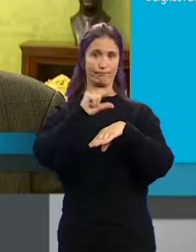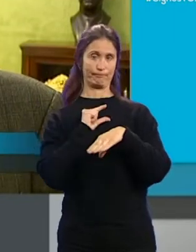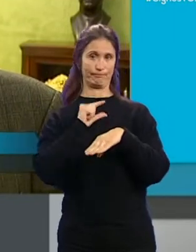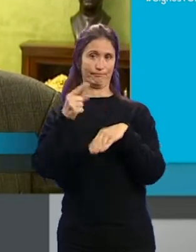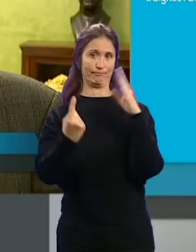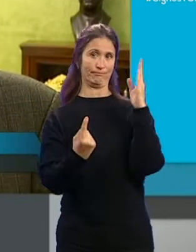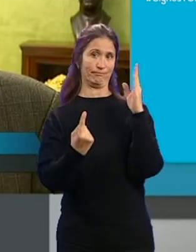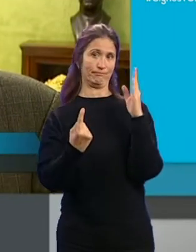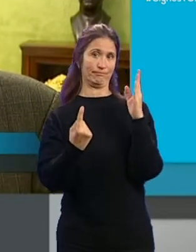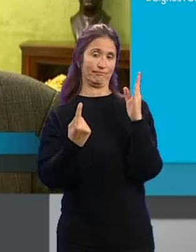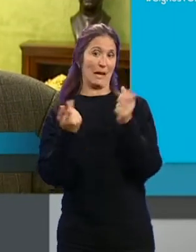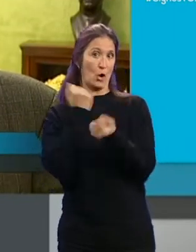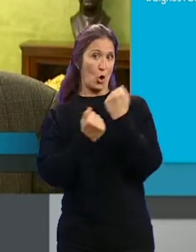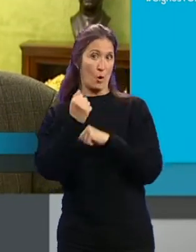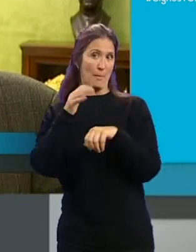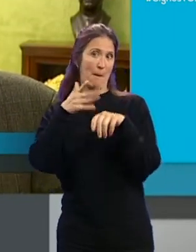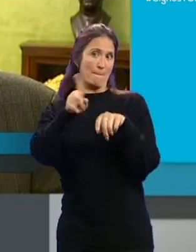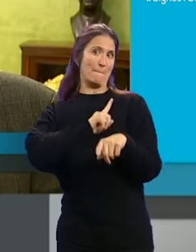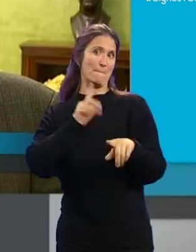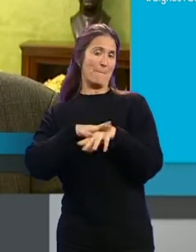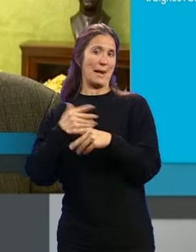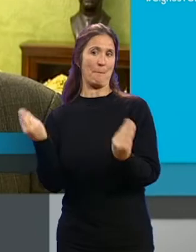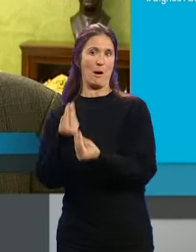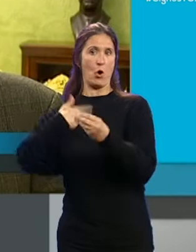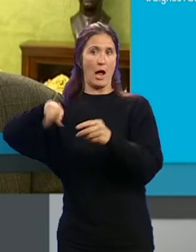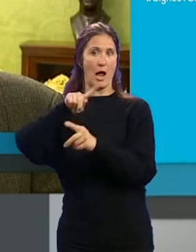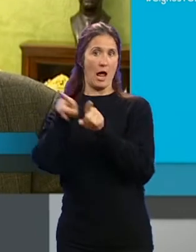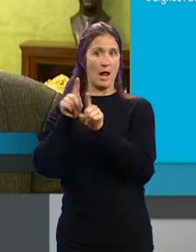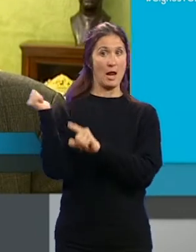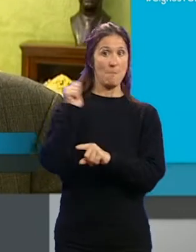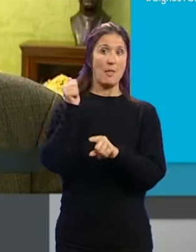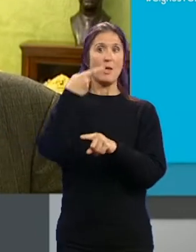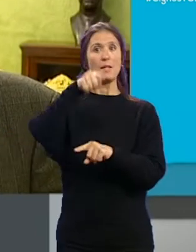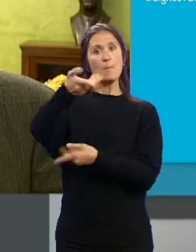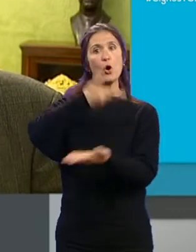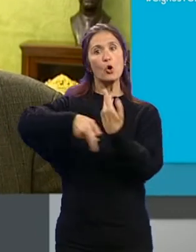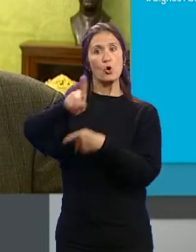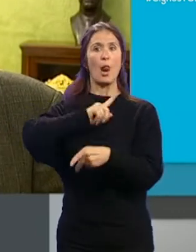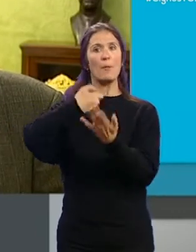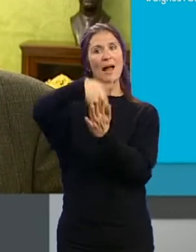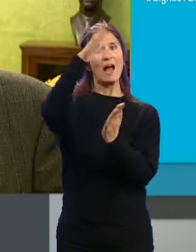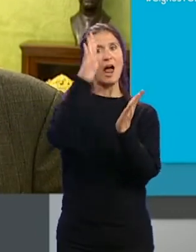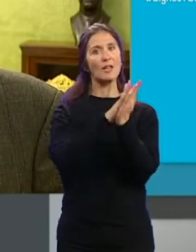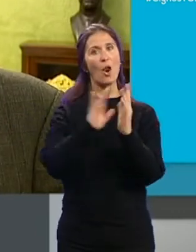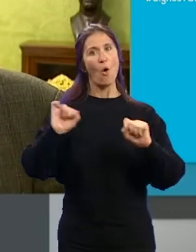las hermandades... ...y lo que es su colaboración con el cartel oficial que, como sabéis,